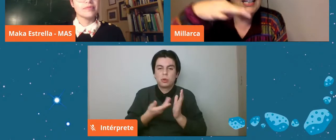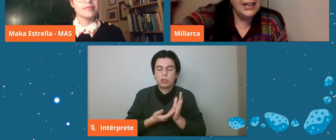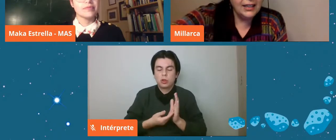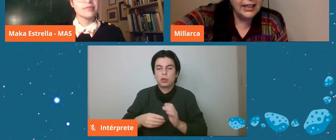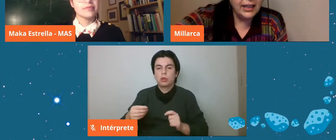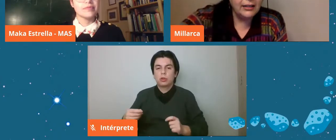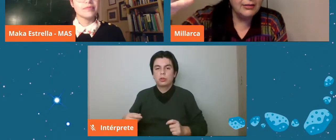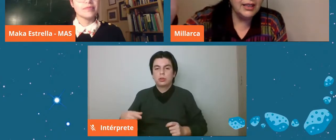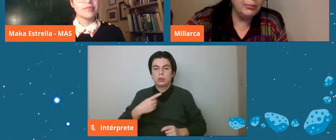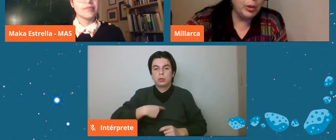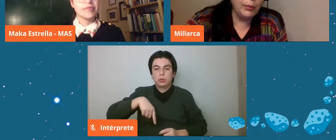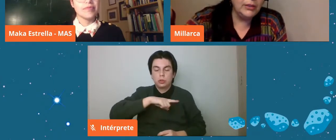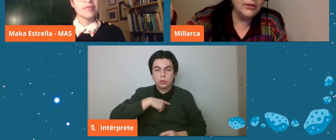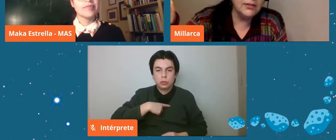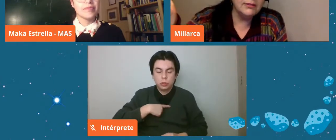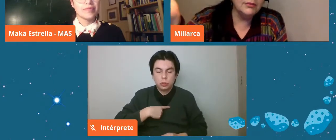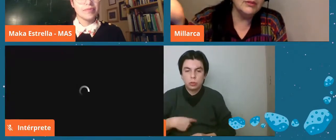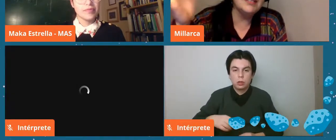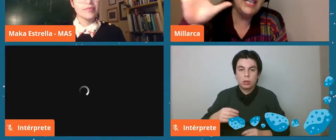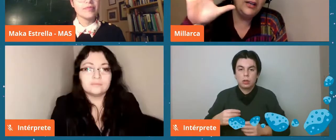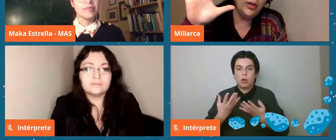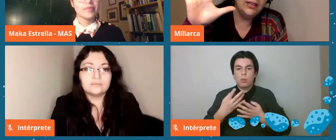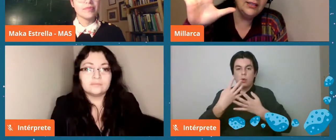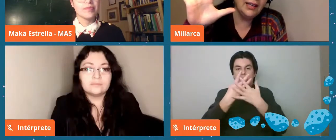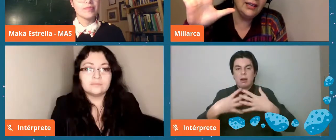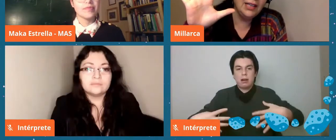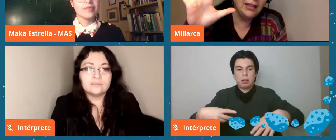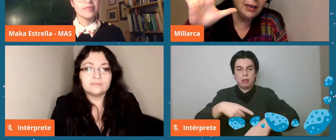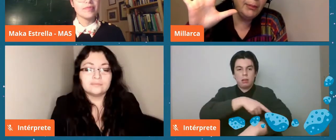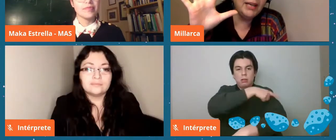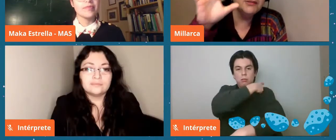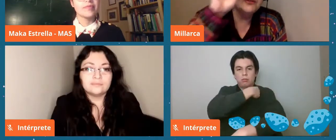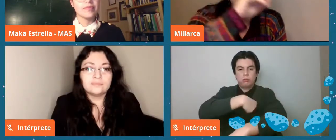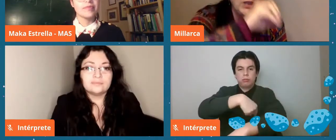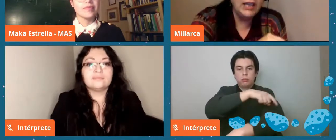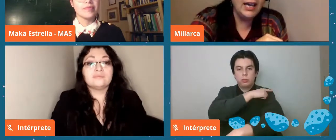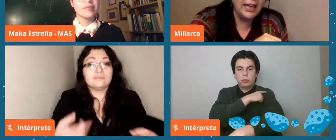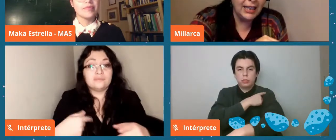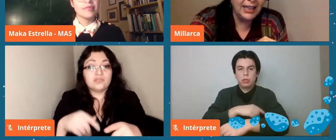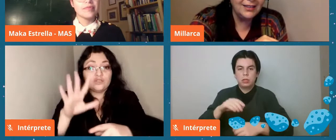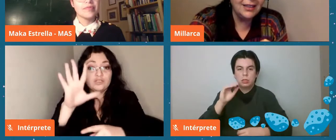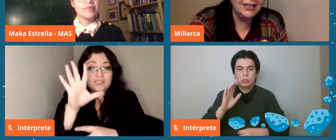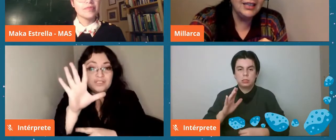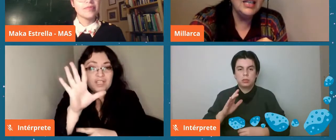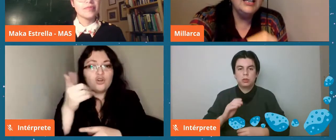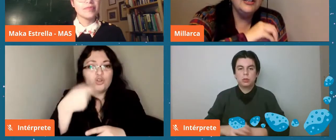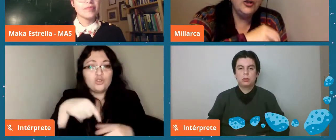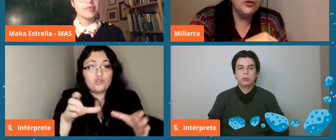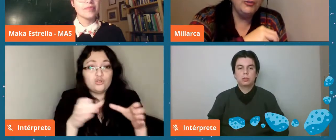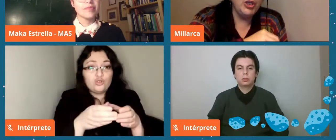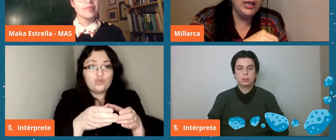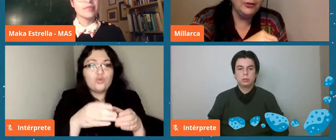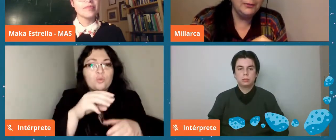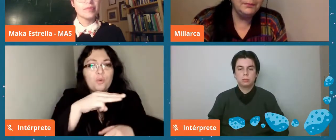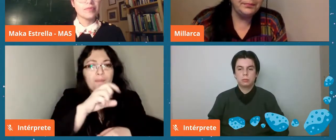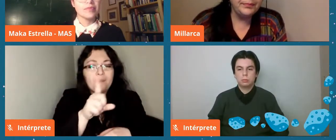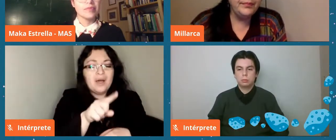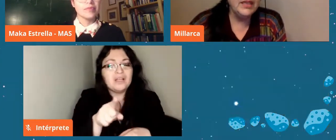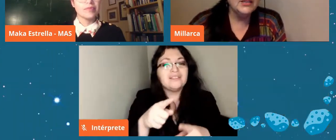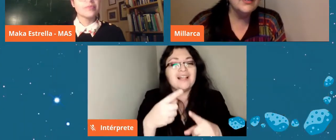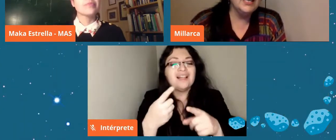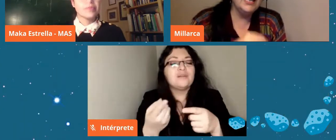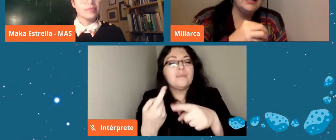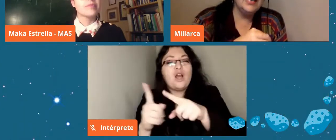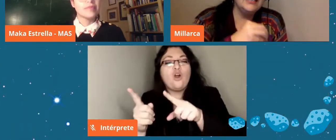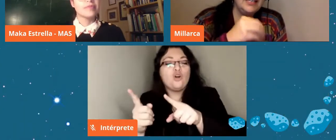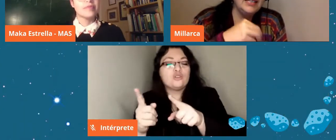de tener esta red de por lo menos cinco que serían del más unidas a las que ya existen de otros proyectos